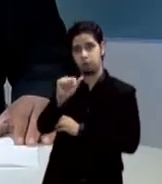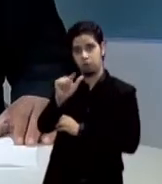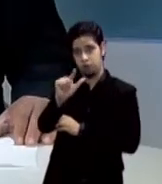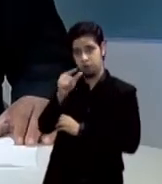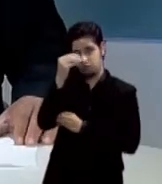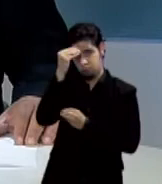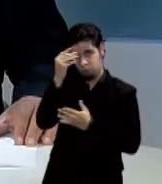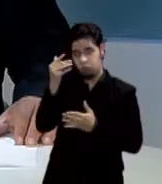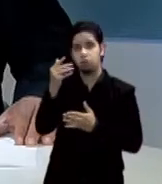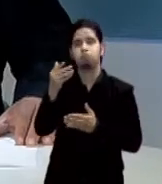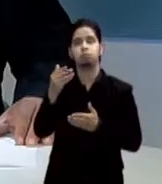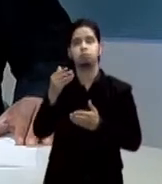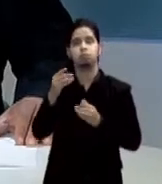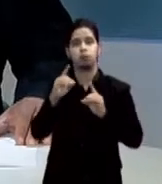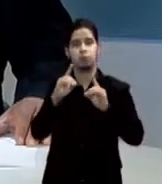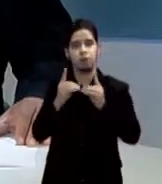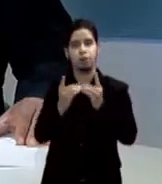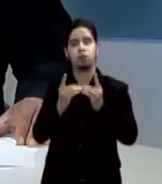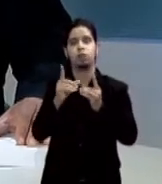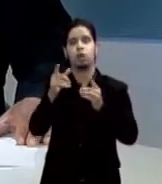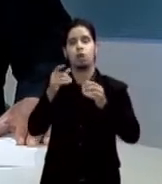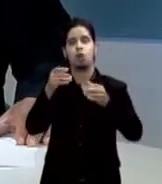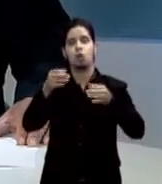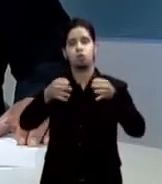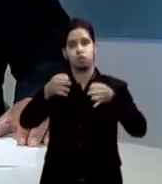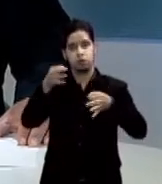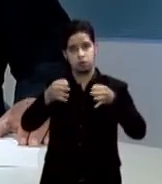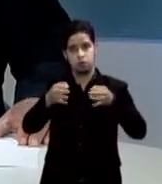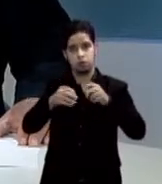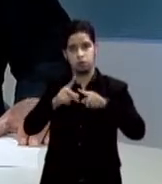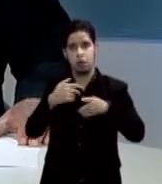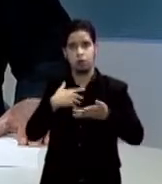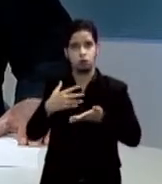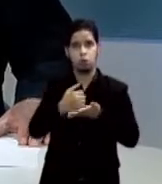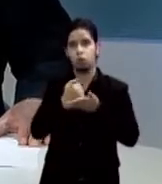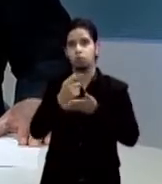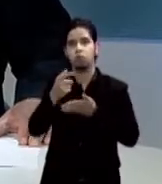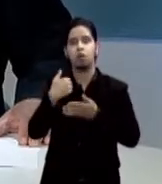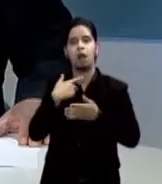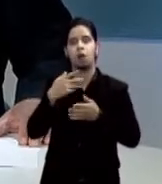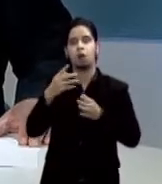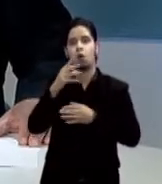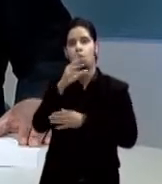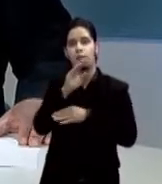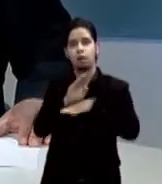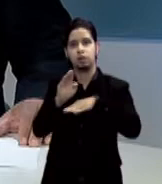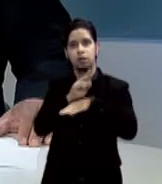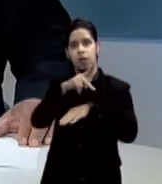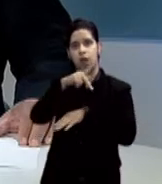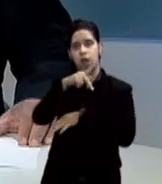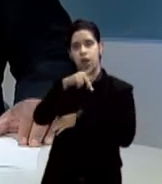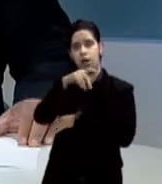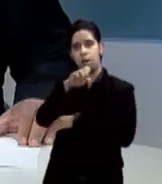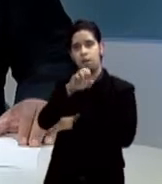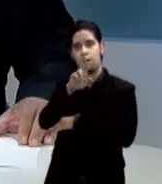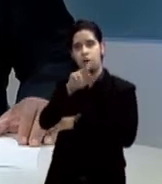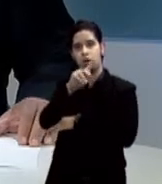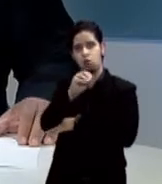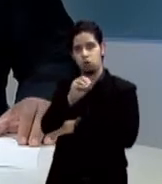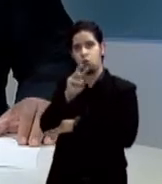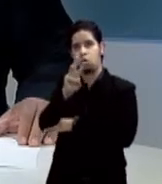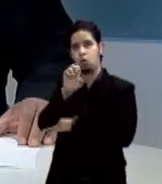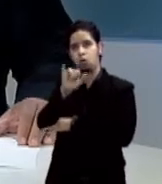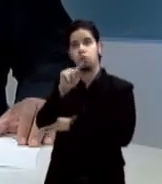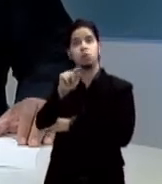justicia la posible comisión de delito de apropiación ilegal por parte de la compañía petro west en una investigación que podría involucrar a